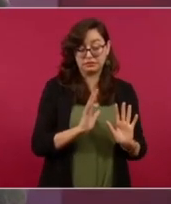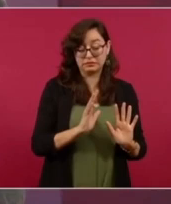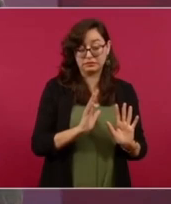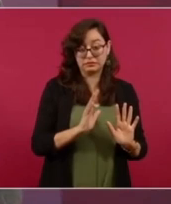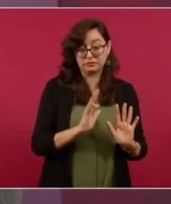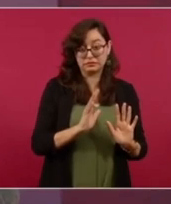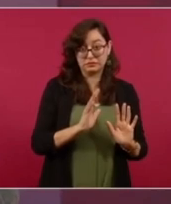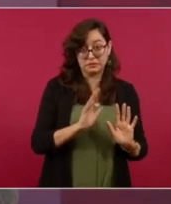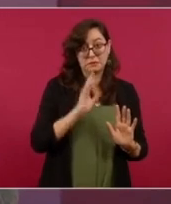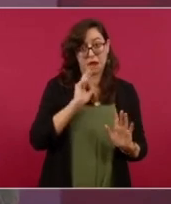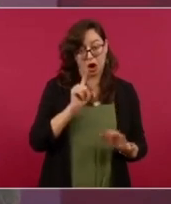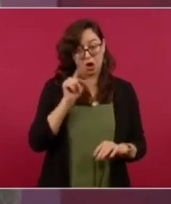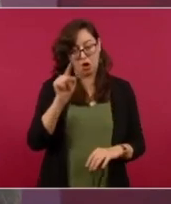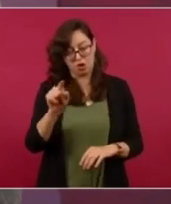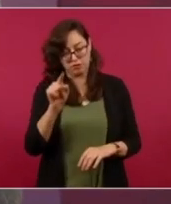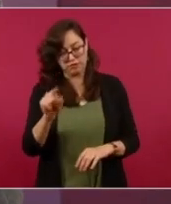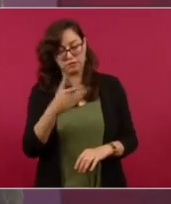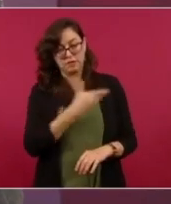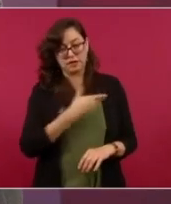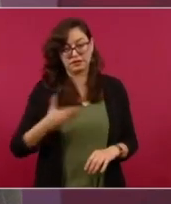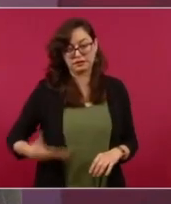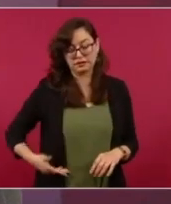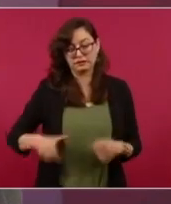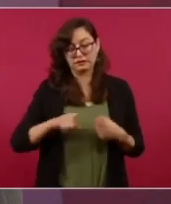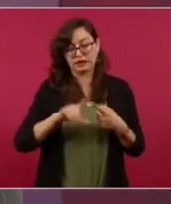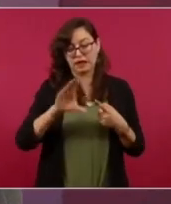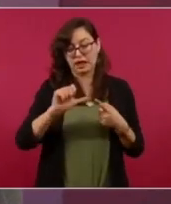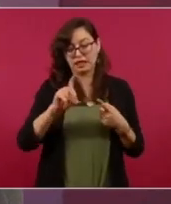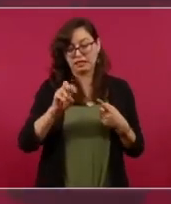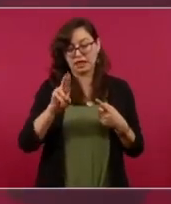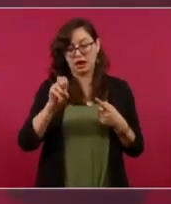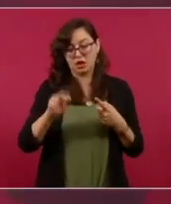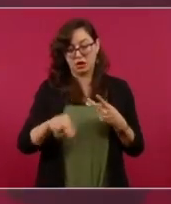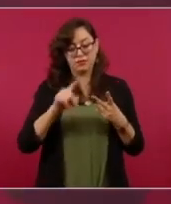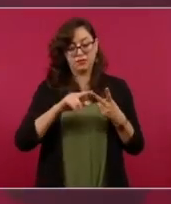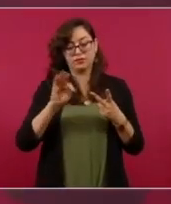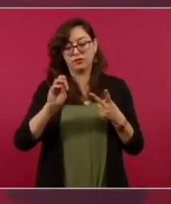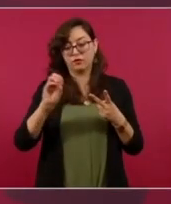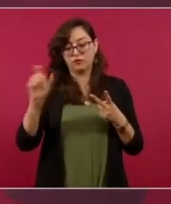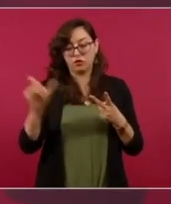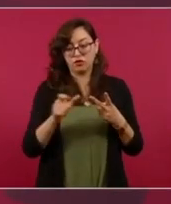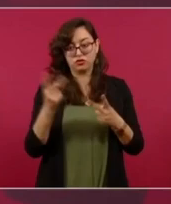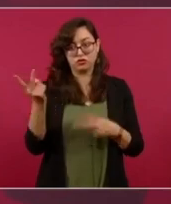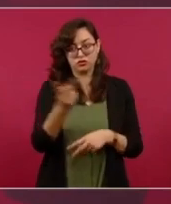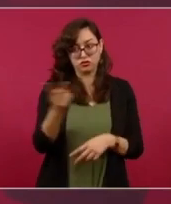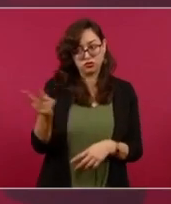y también Fox porque